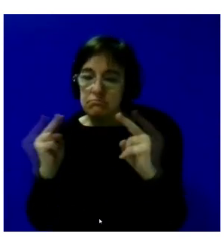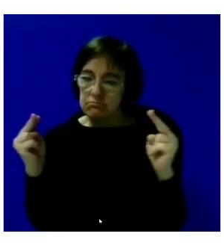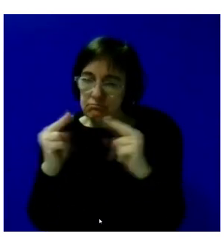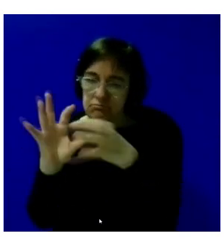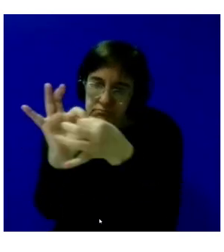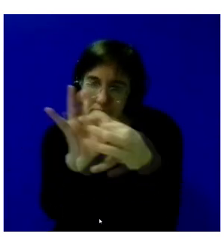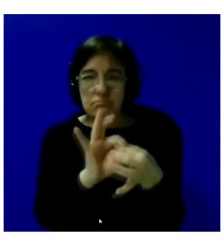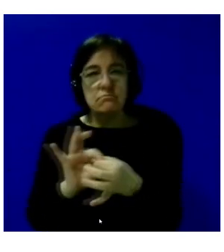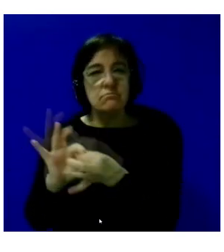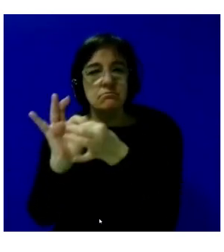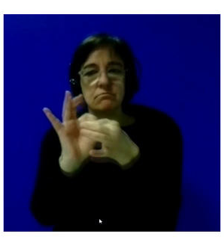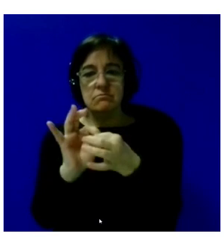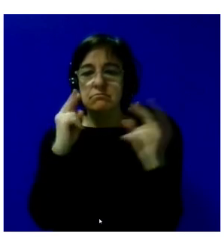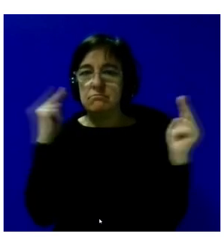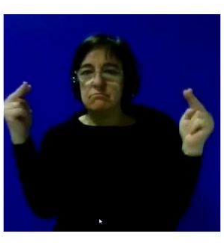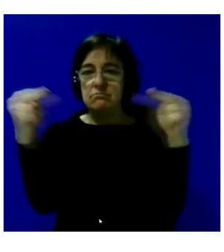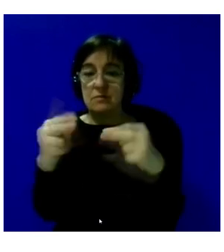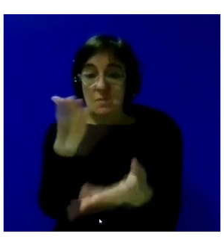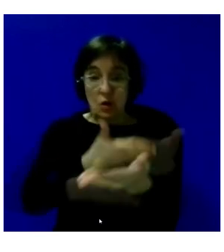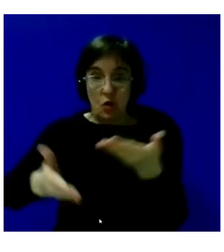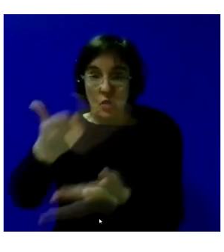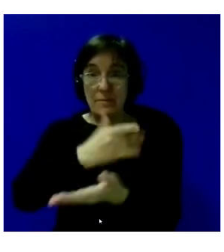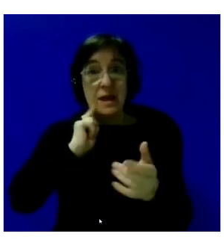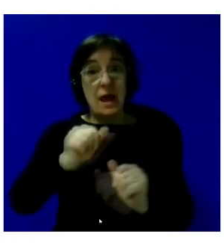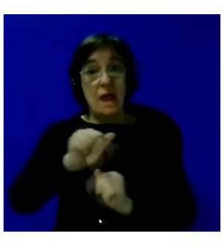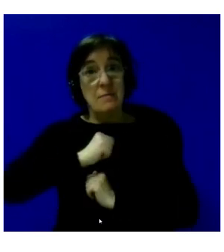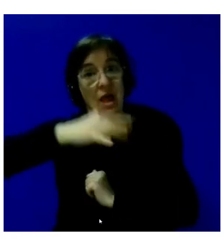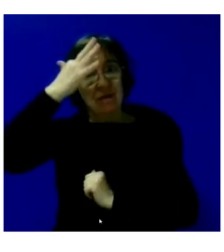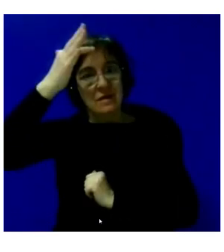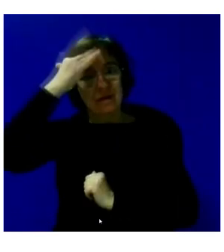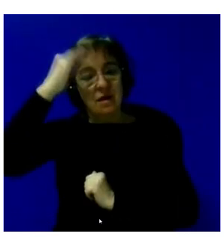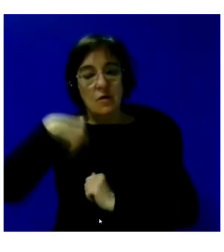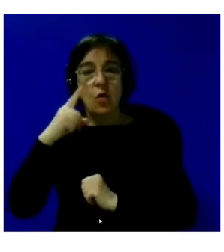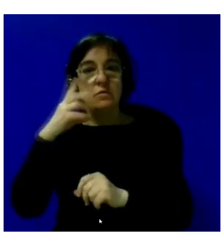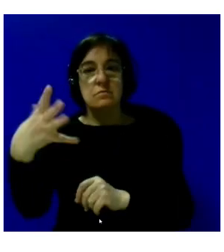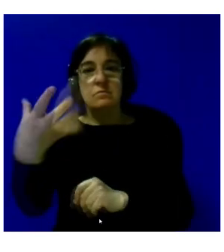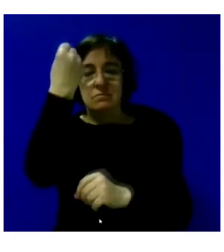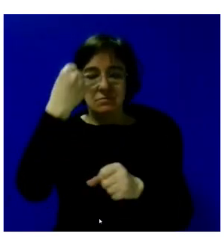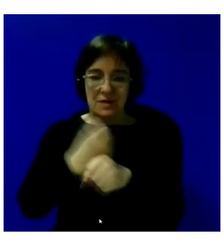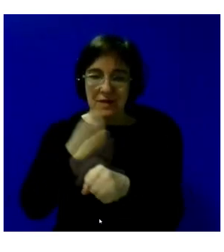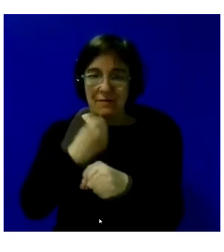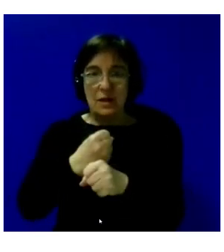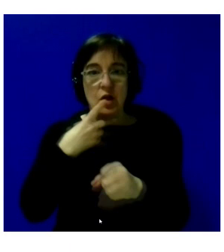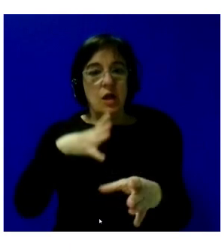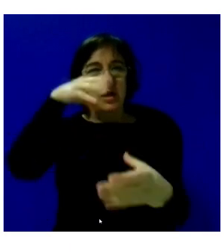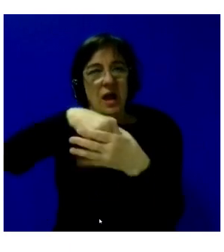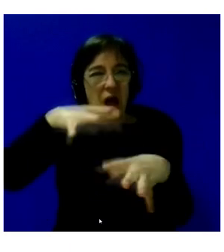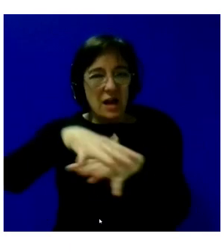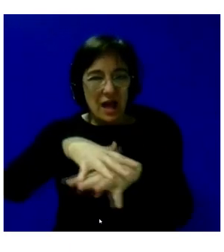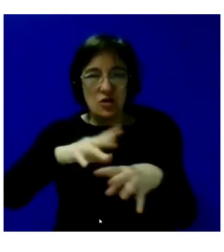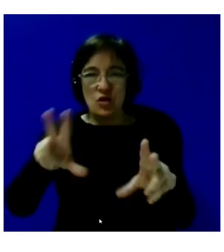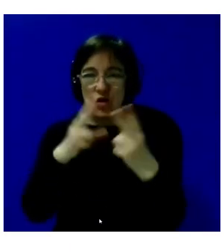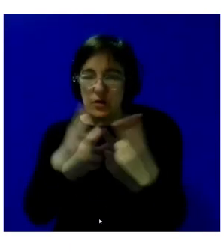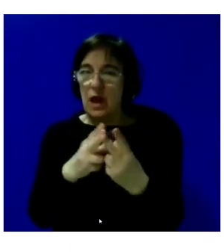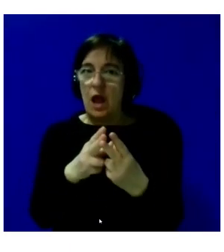para hacer posible que esa esperanza que nos lleva a encontrar un trabajo, incorporarnos a una red social, ser